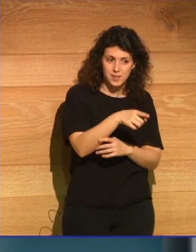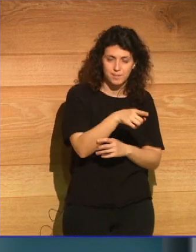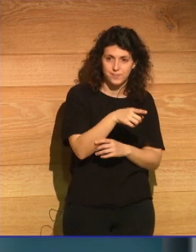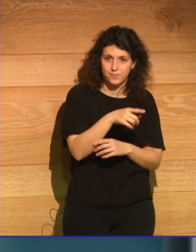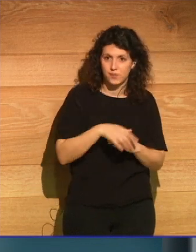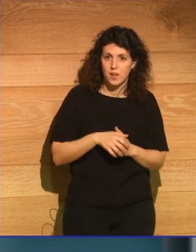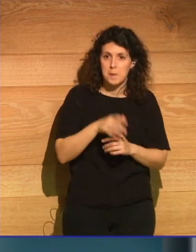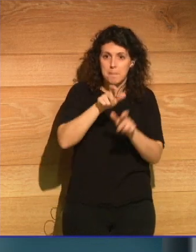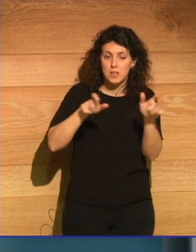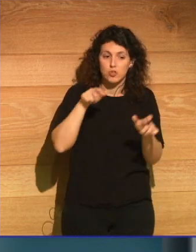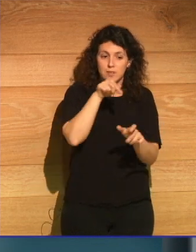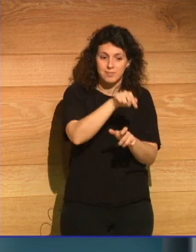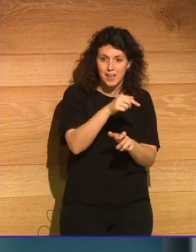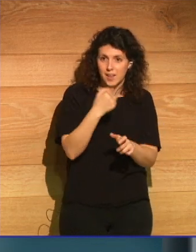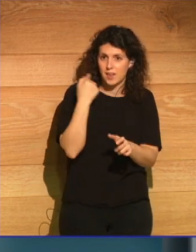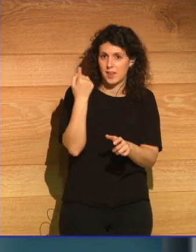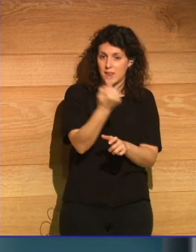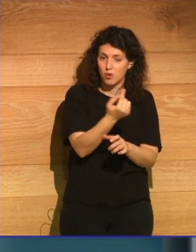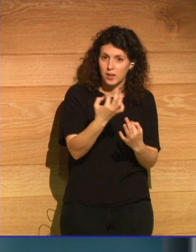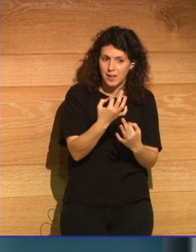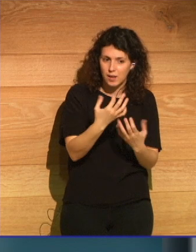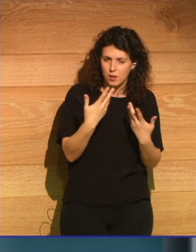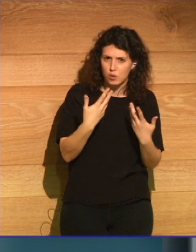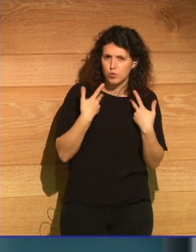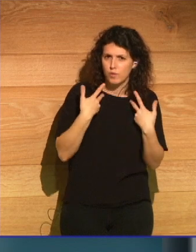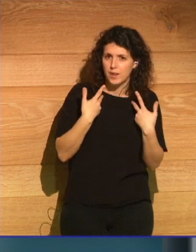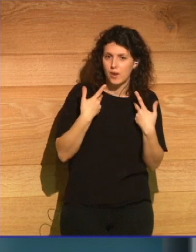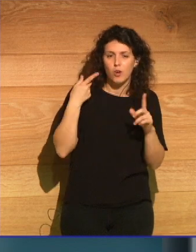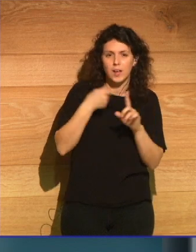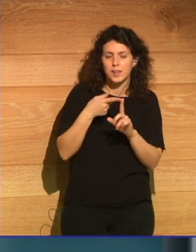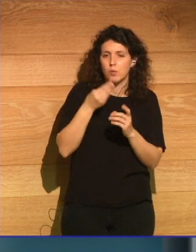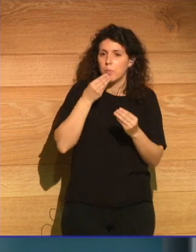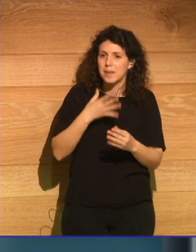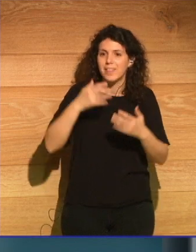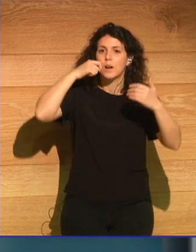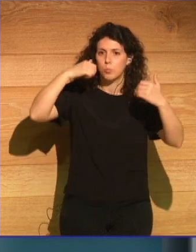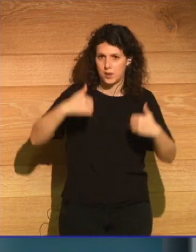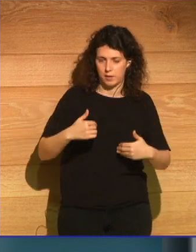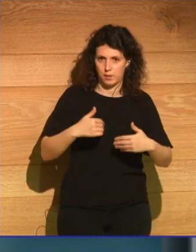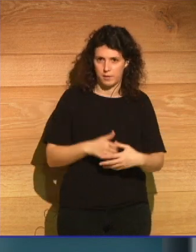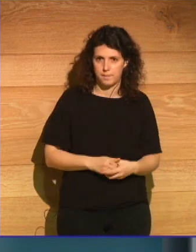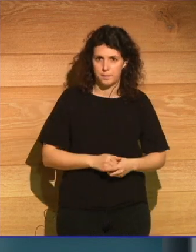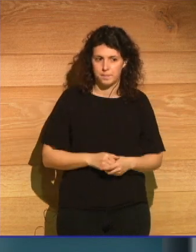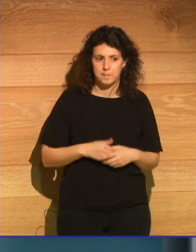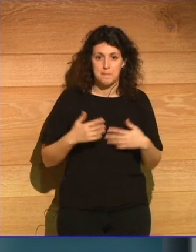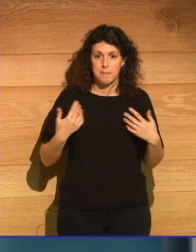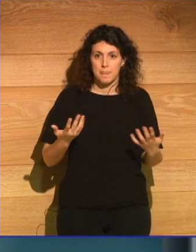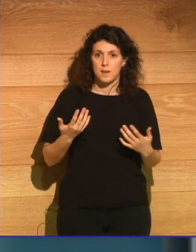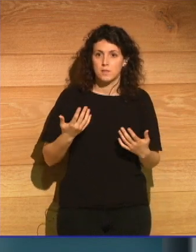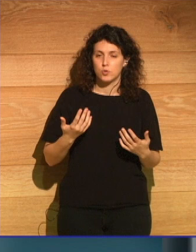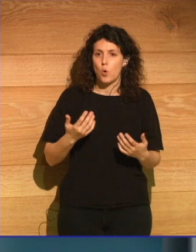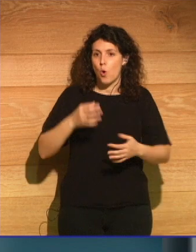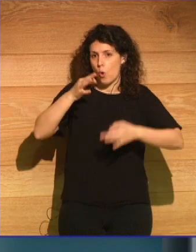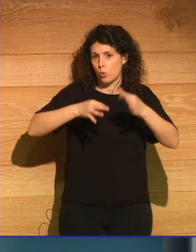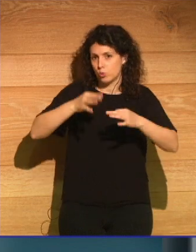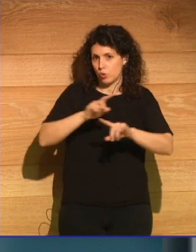a estas personas se les dijo que su sacrificio era por el bien de la humanidad lo cual es una injusticia